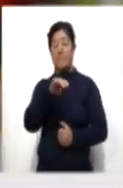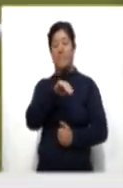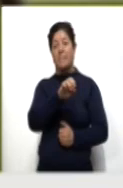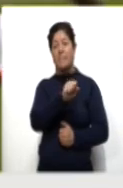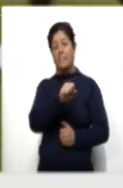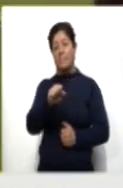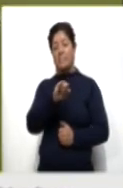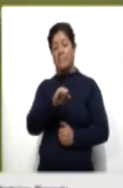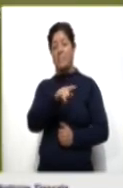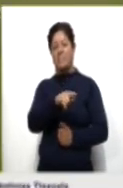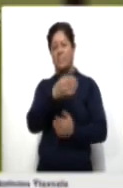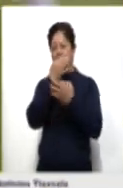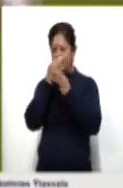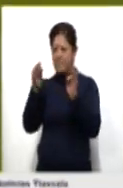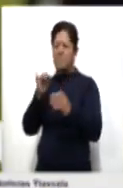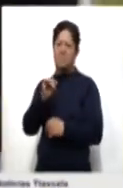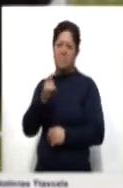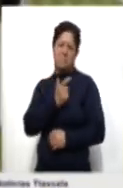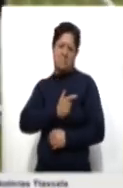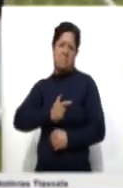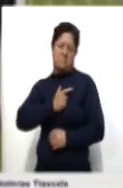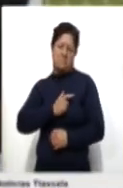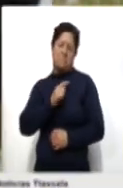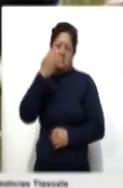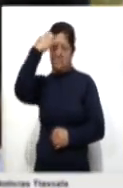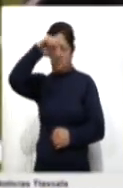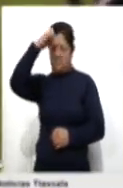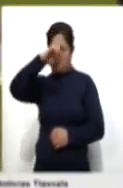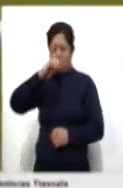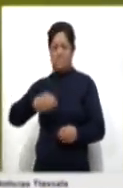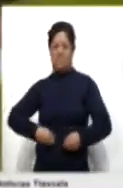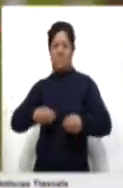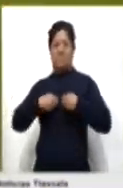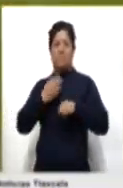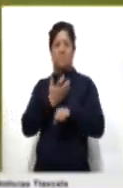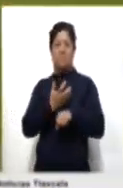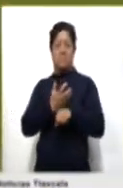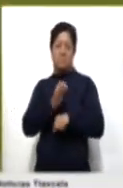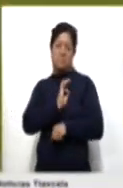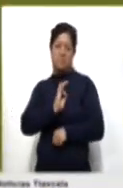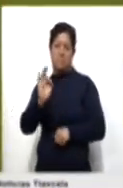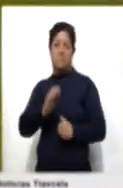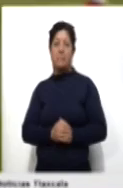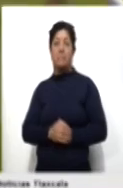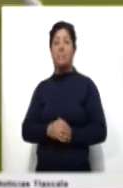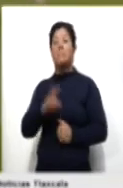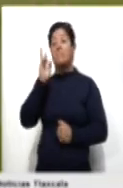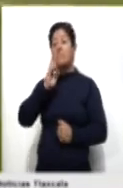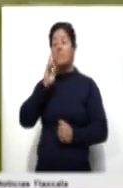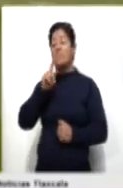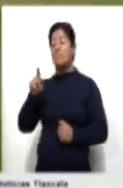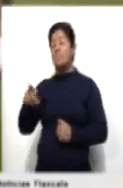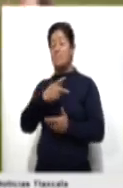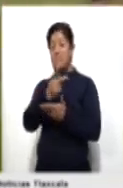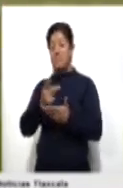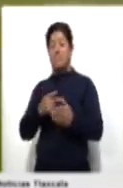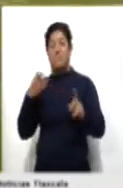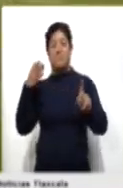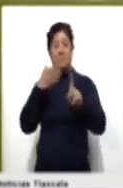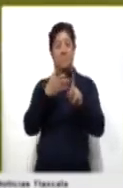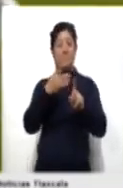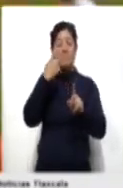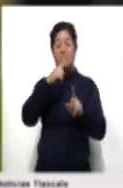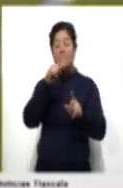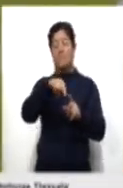confesó en varias ocasiones que le gustaría tener la experiencia de vivir en Estados Unidos. ¿Alcanzará el plan de beca para traer a Messi a